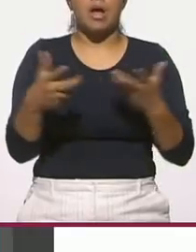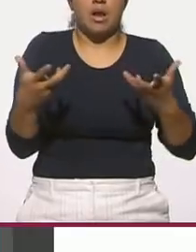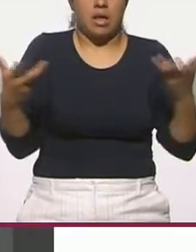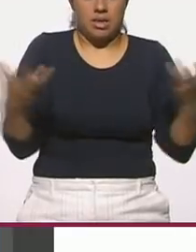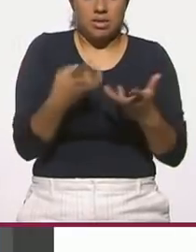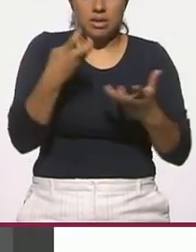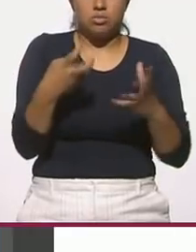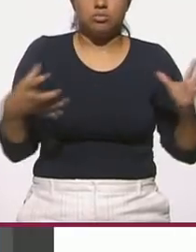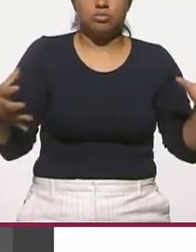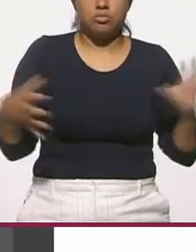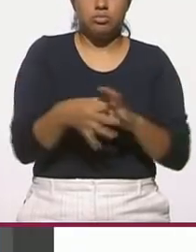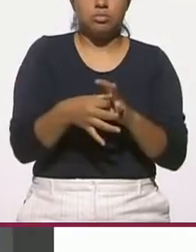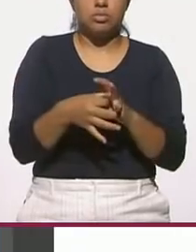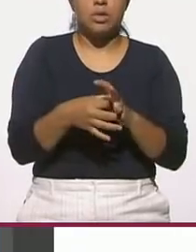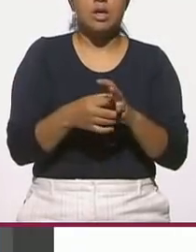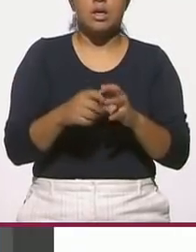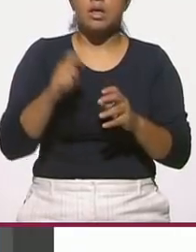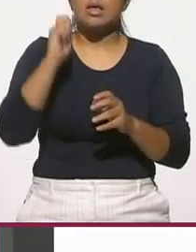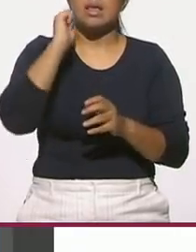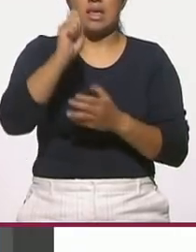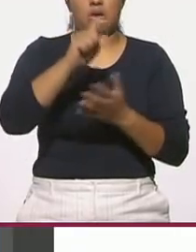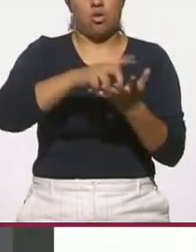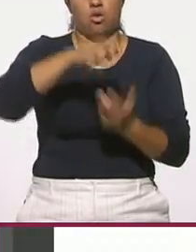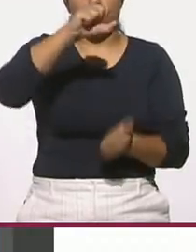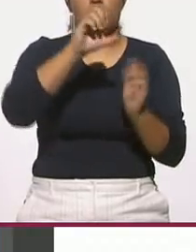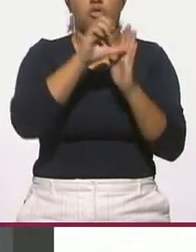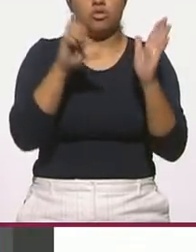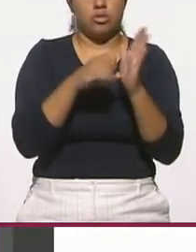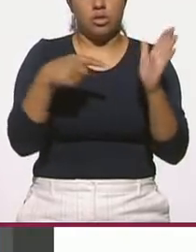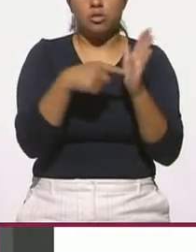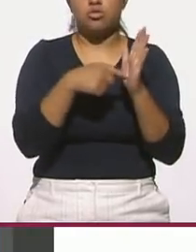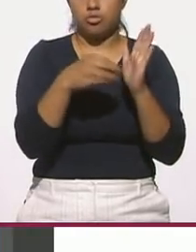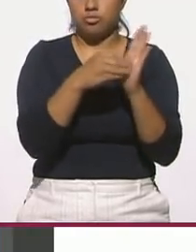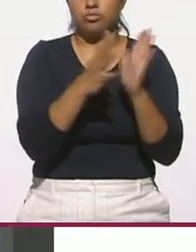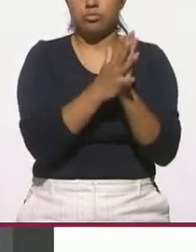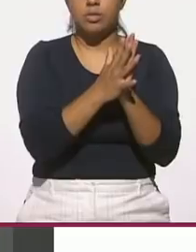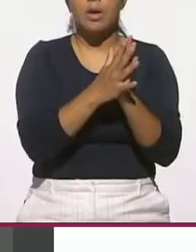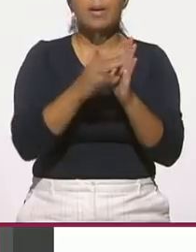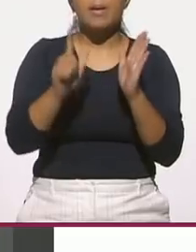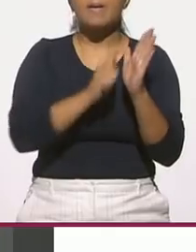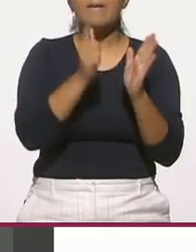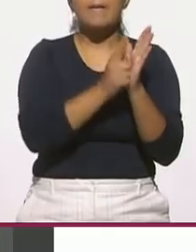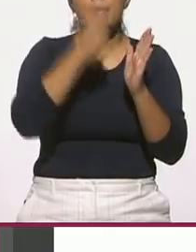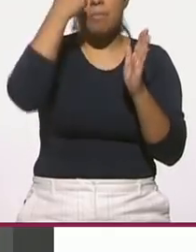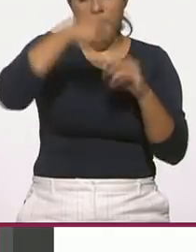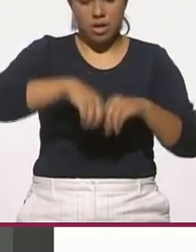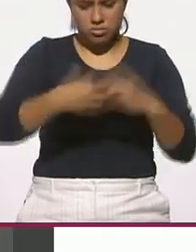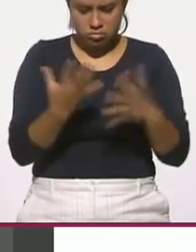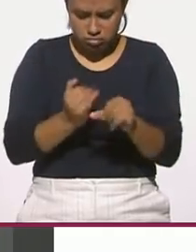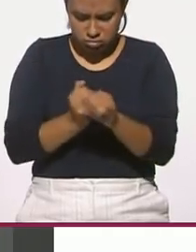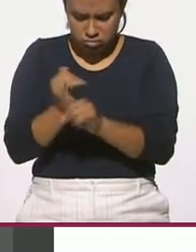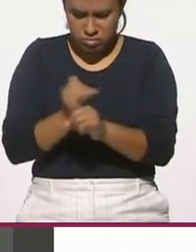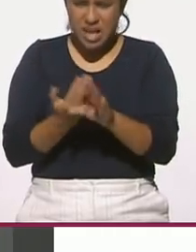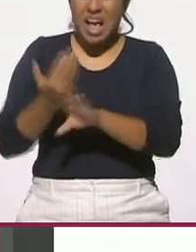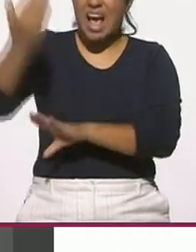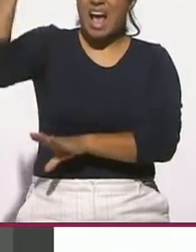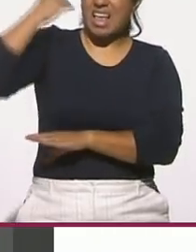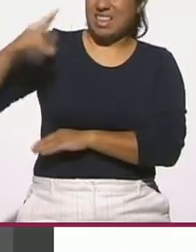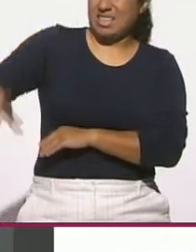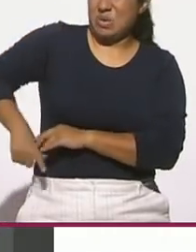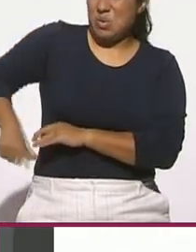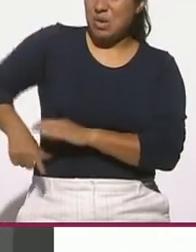acciones pertinentes con apego al marco constitucional y legal para emprender un proceso de esclarecimiento de las decisiones políticas